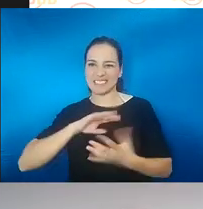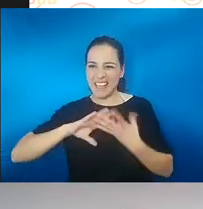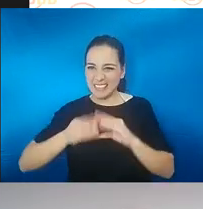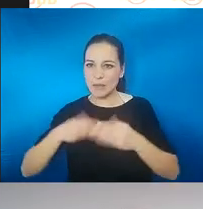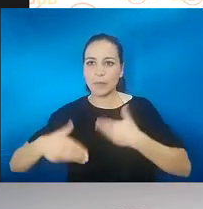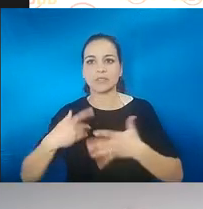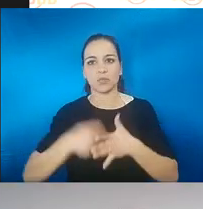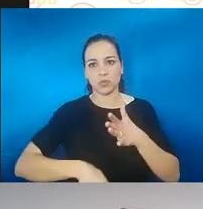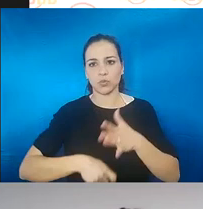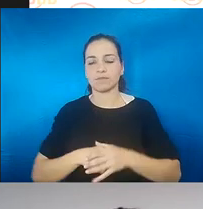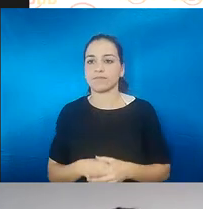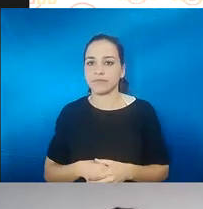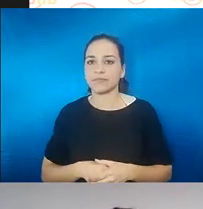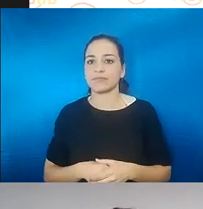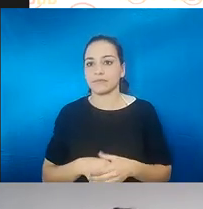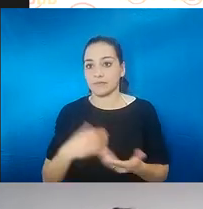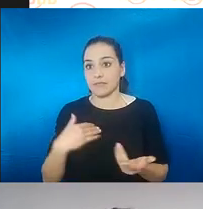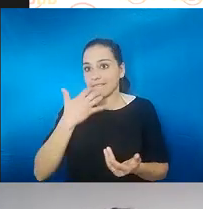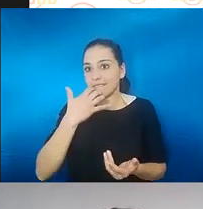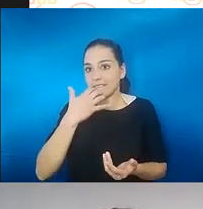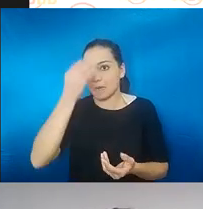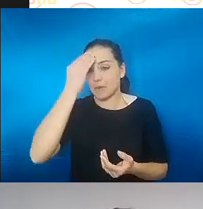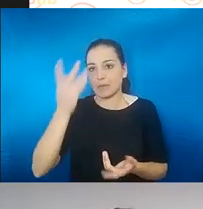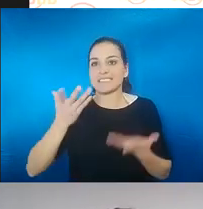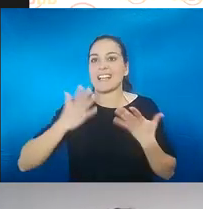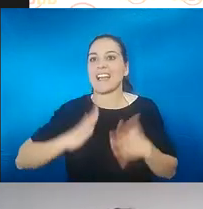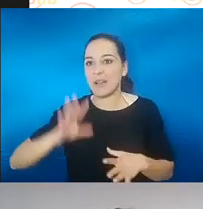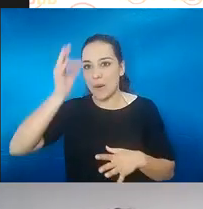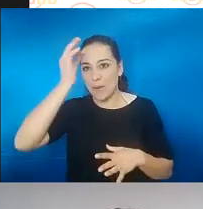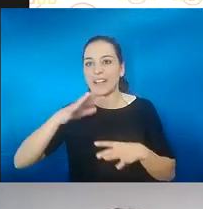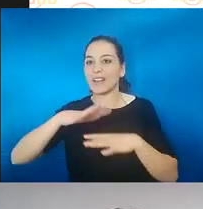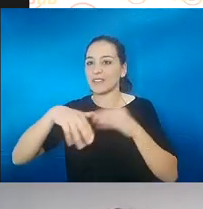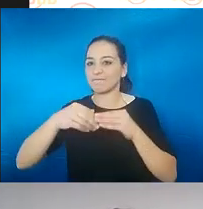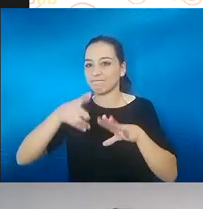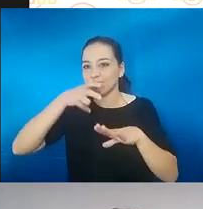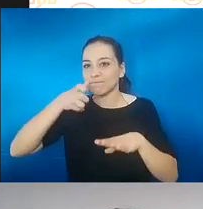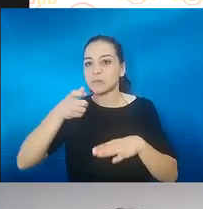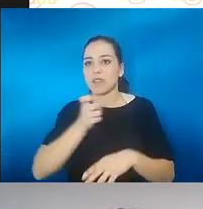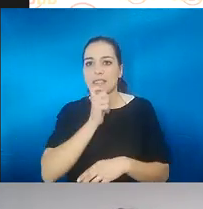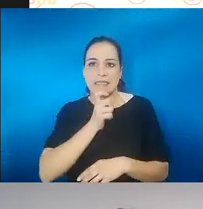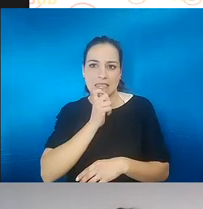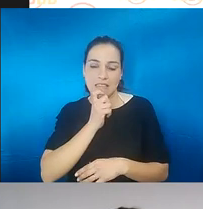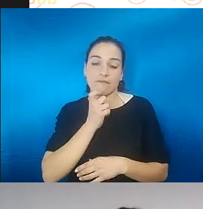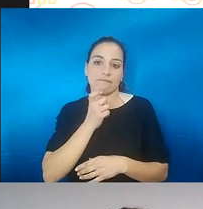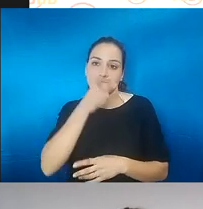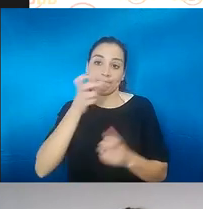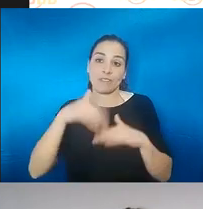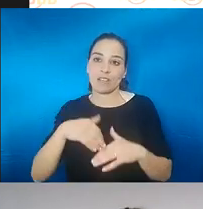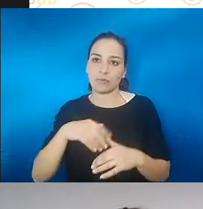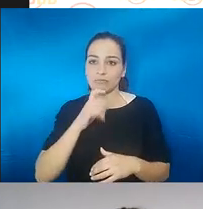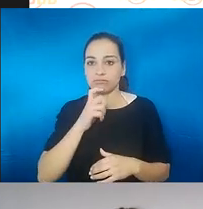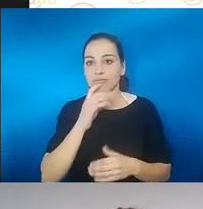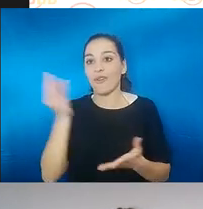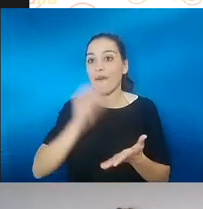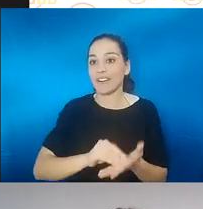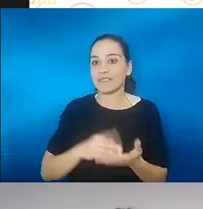volver a poder oler el pelo de tus hijos. Cuando empiezas en detalles así, o no vas a poder volver a oler el perfume de